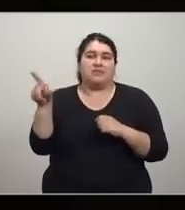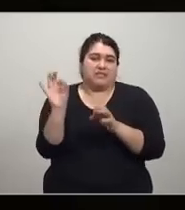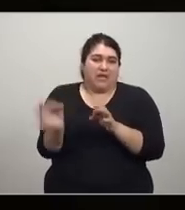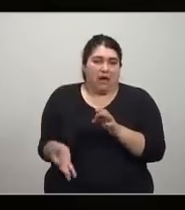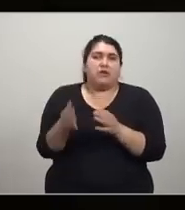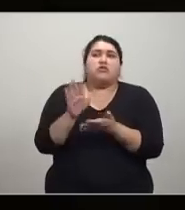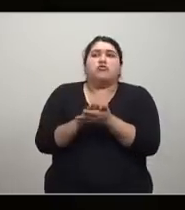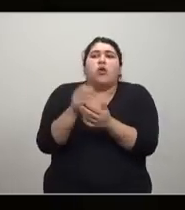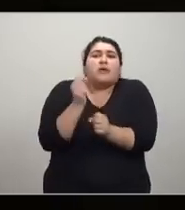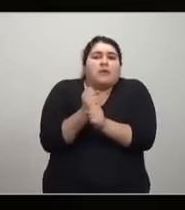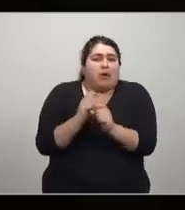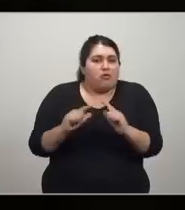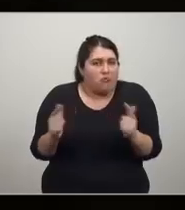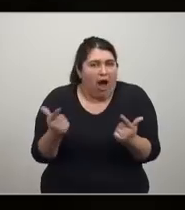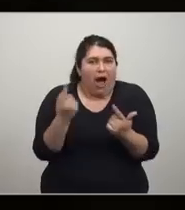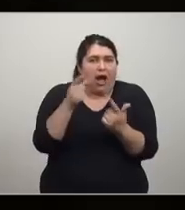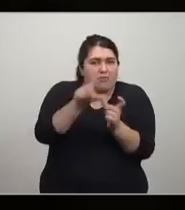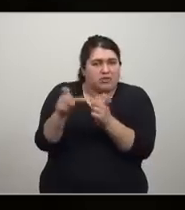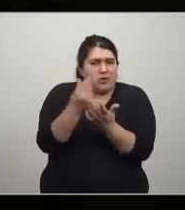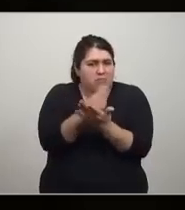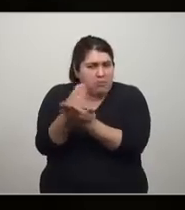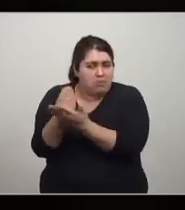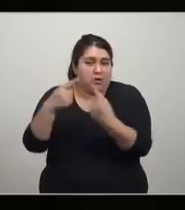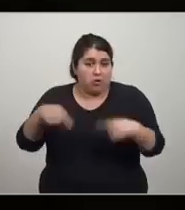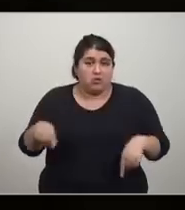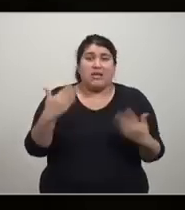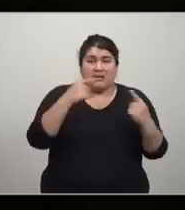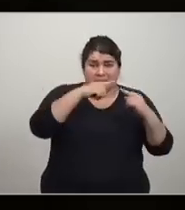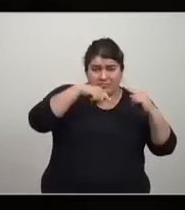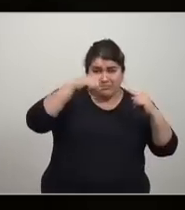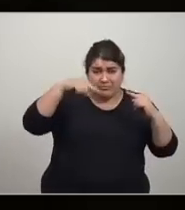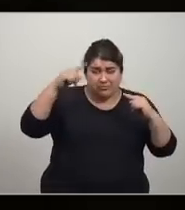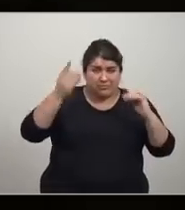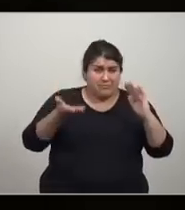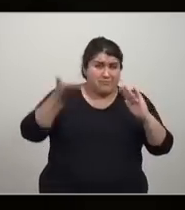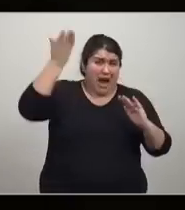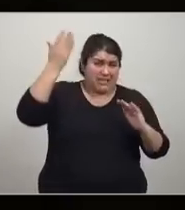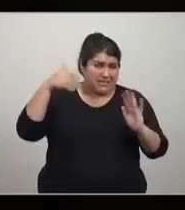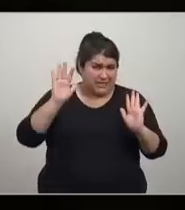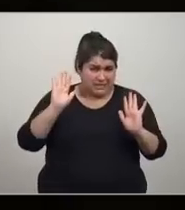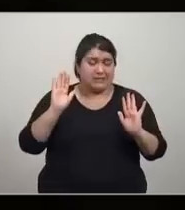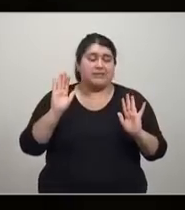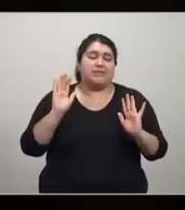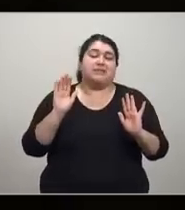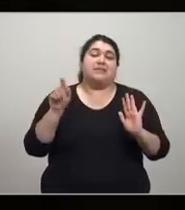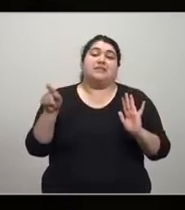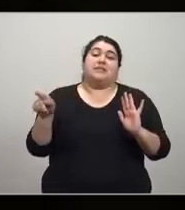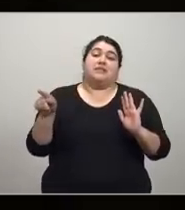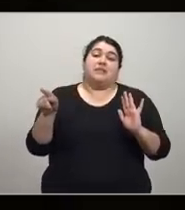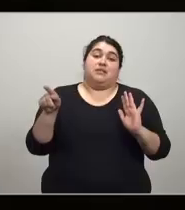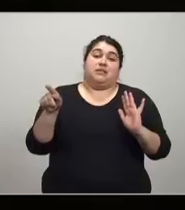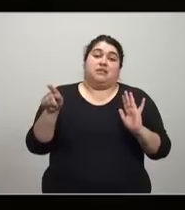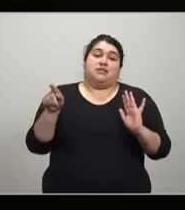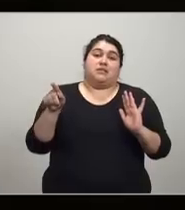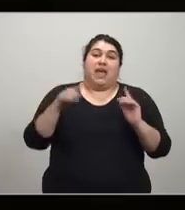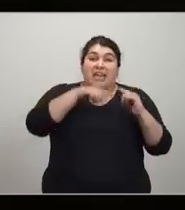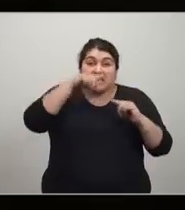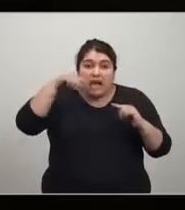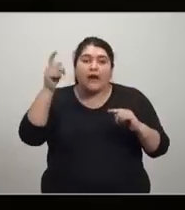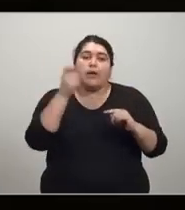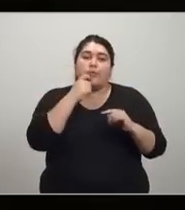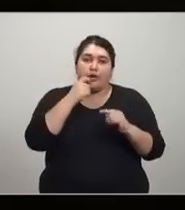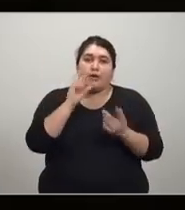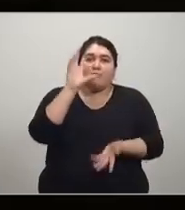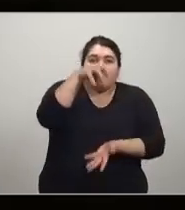y rendimientos constantes o crecientes de escala que pueden existir perfectamente, es decir, rendimientos constantes de escala si tengo una